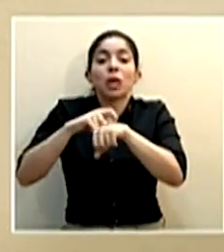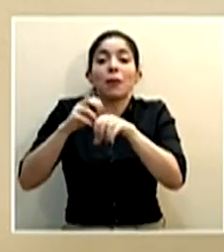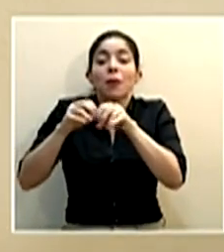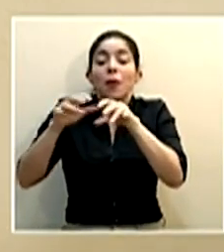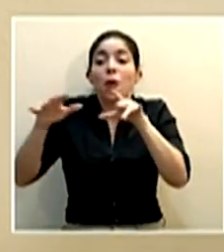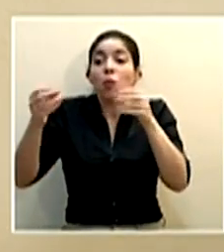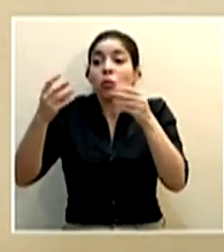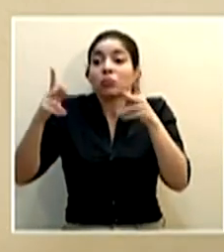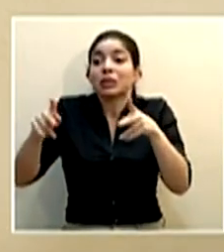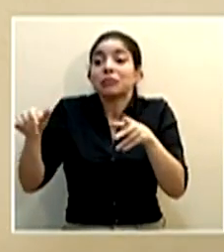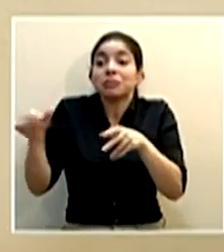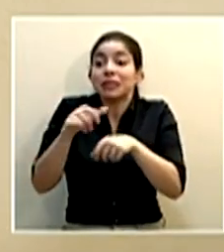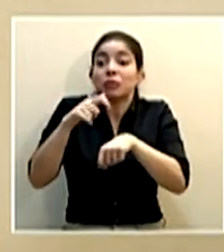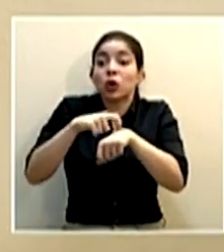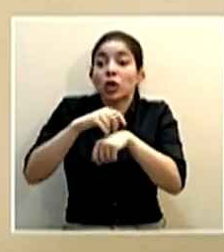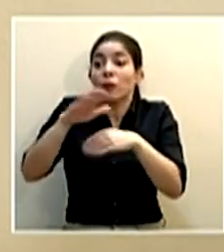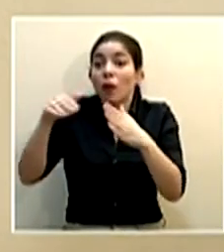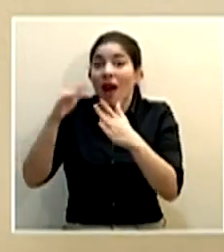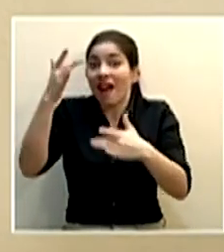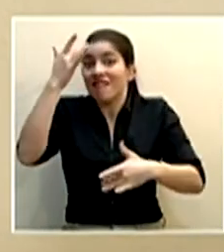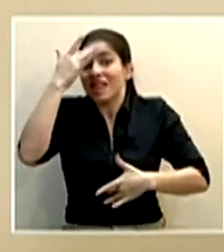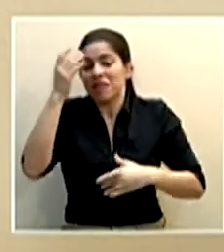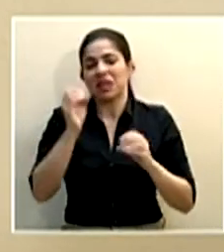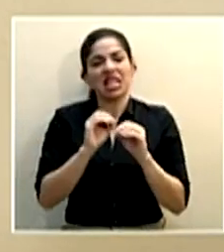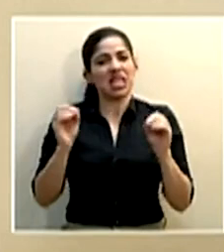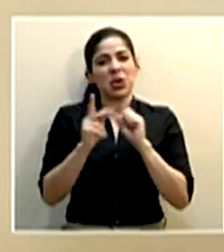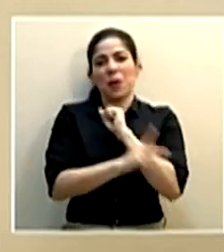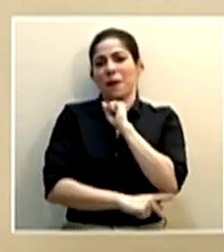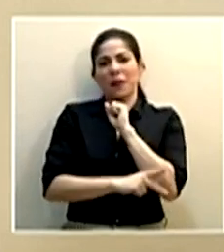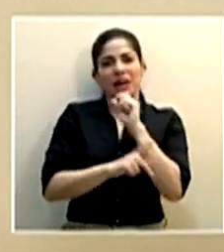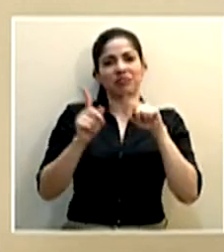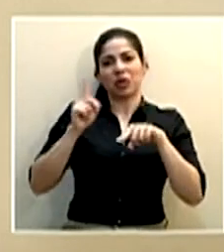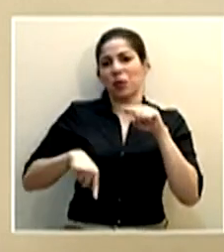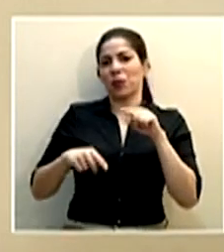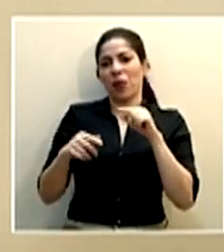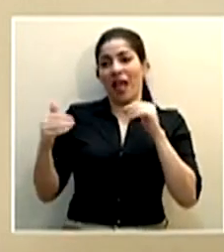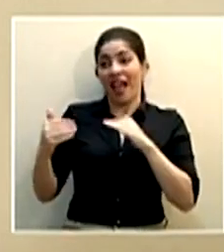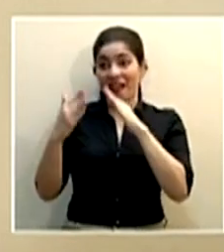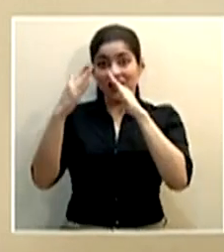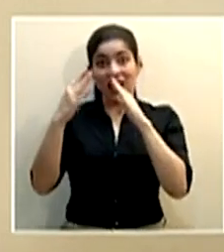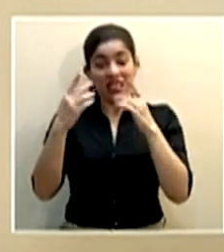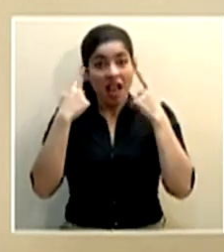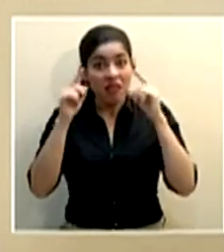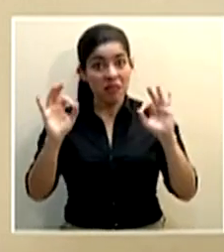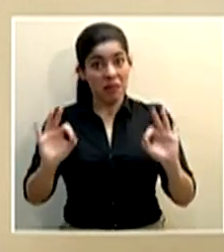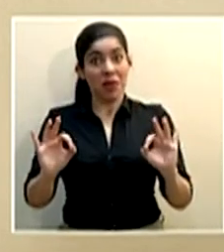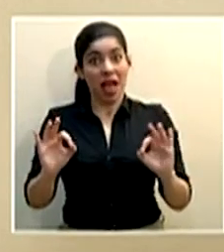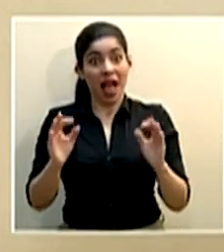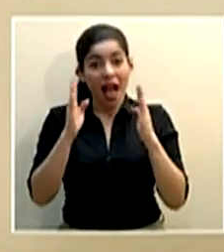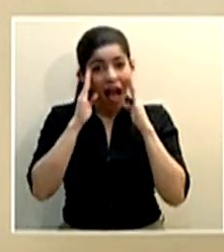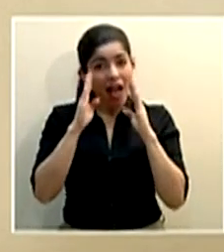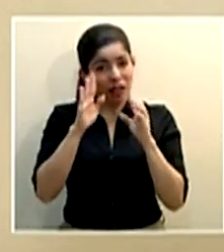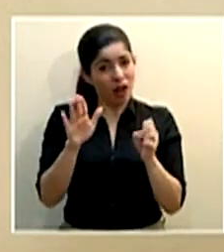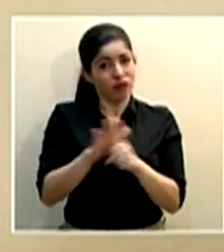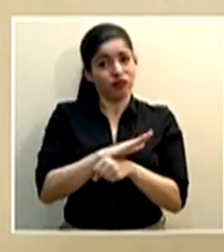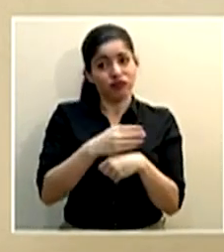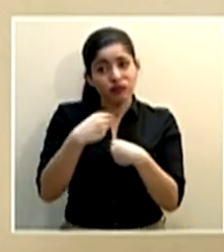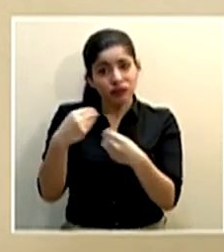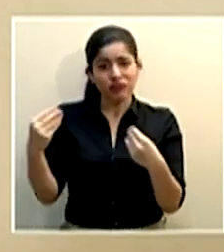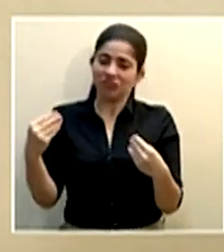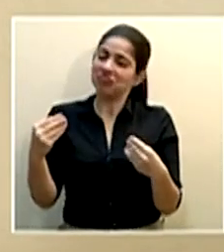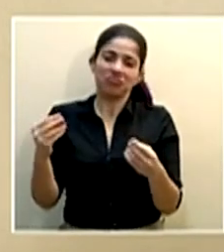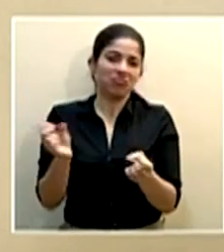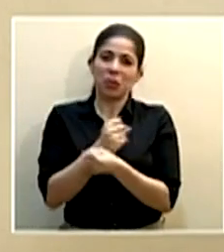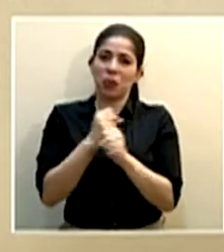están infectándose eso ningún país lo puede hacer frente y salir airoso en el sentido de darle toda la posibilidad de los